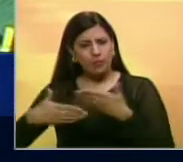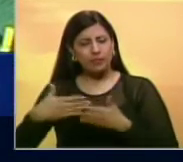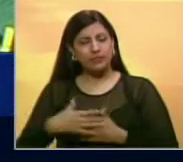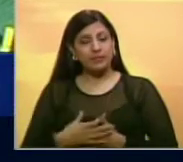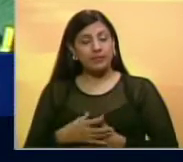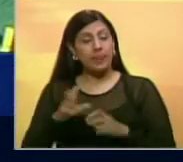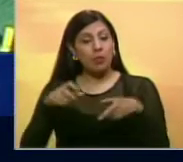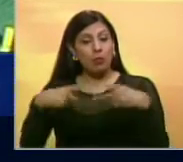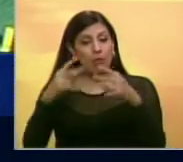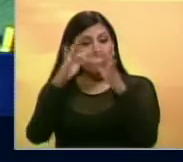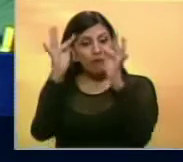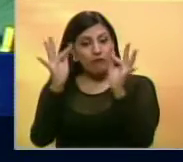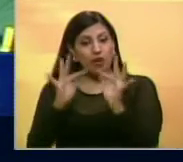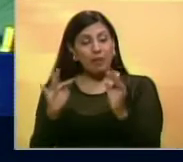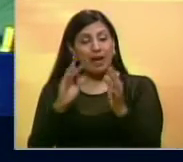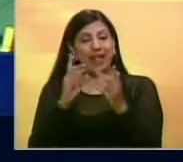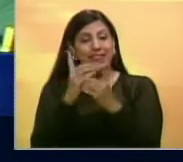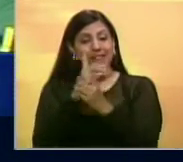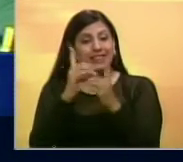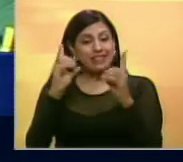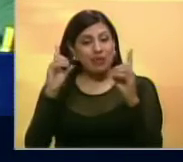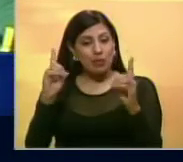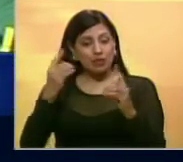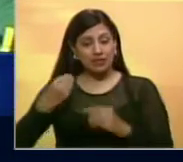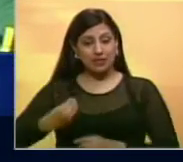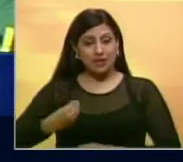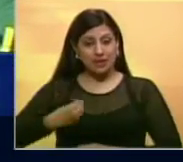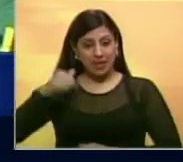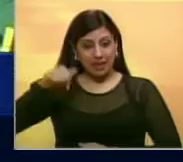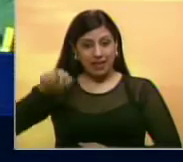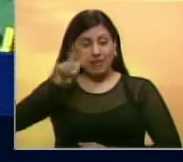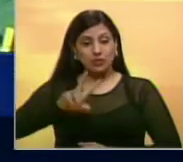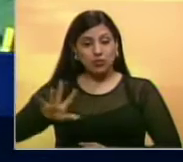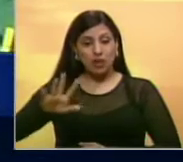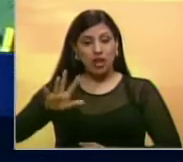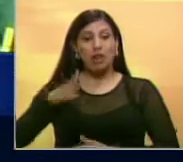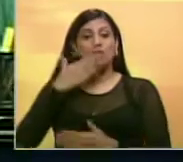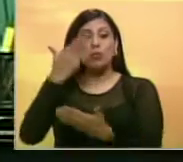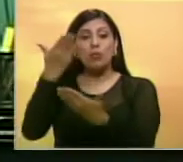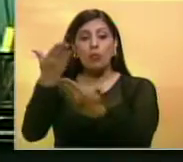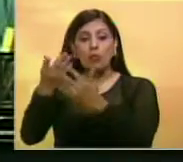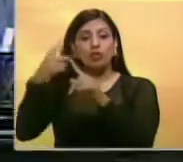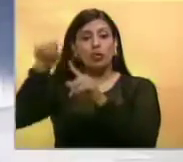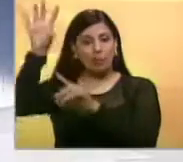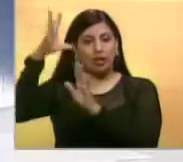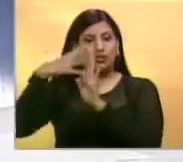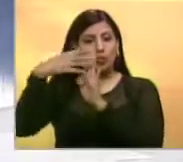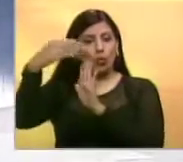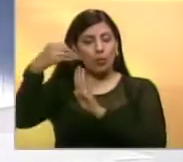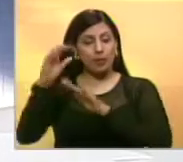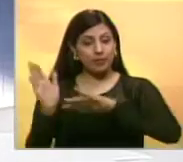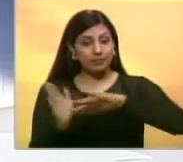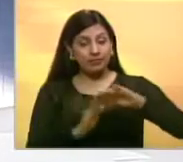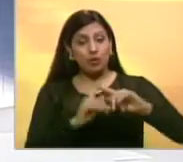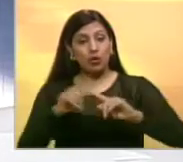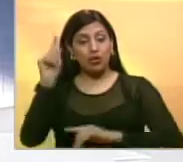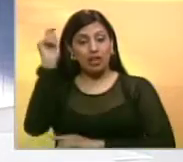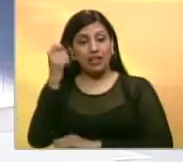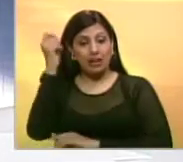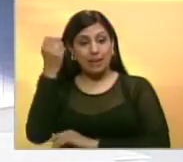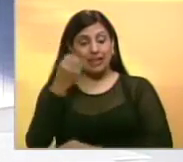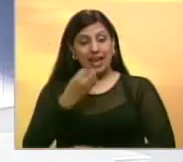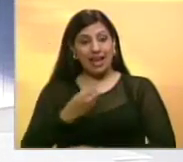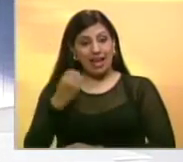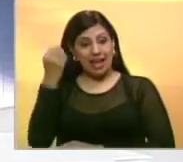Es una nueva modalidad de democracia que viene de Venezuela y sale de Venezuela como propuesta. El diputado electo a la